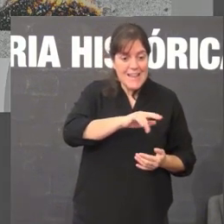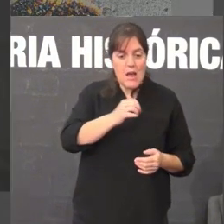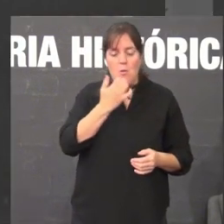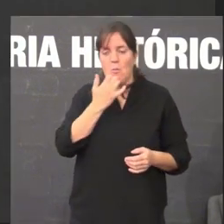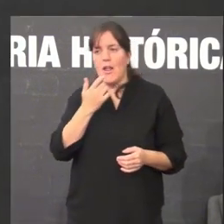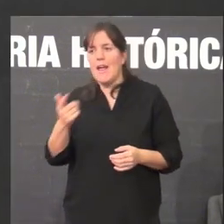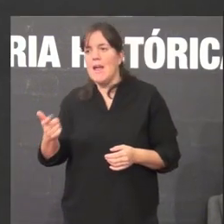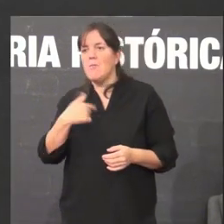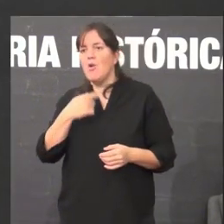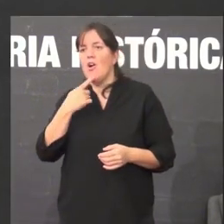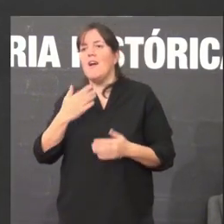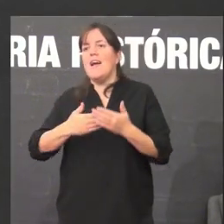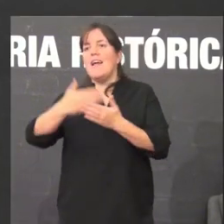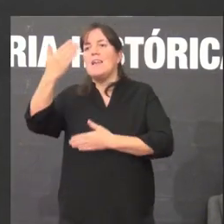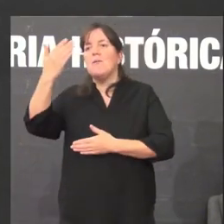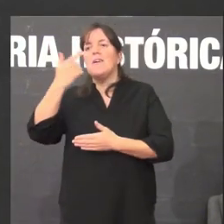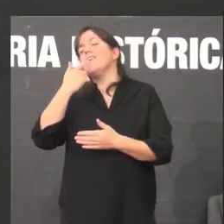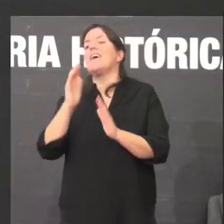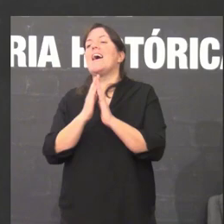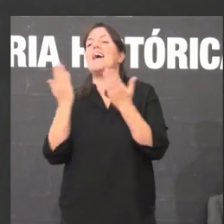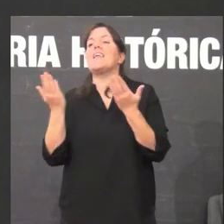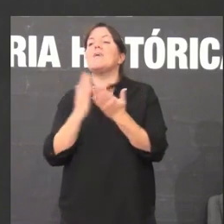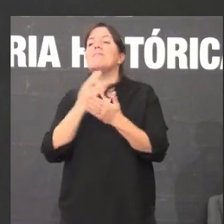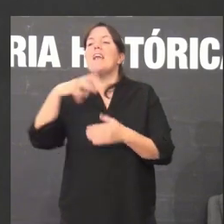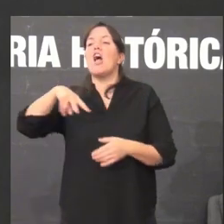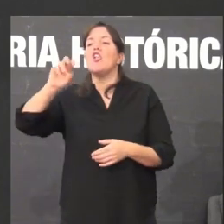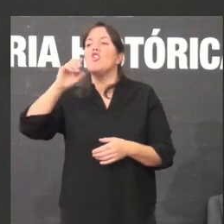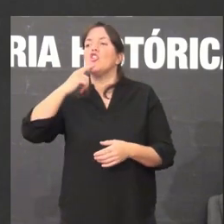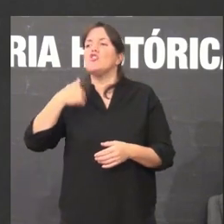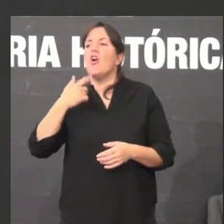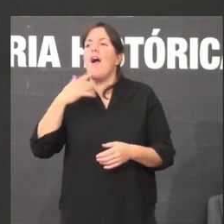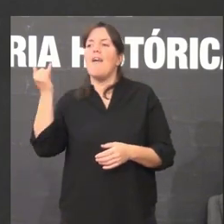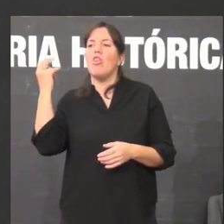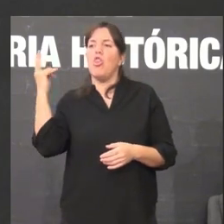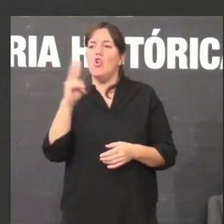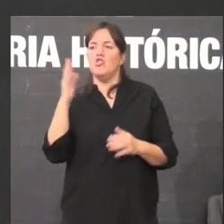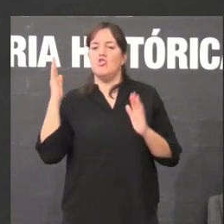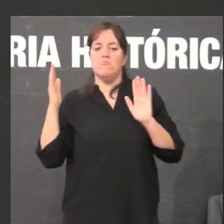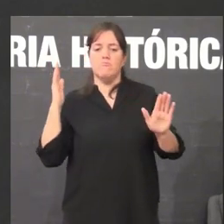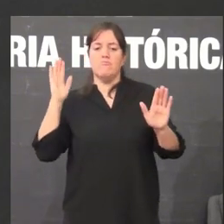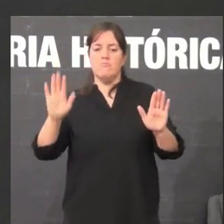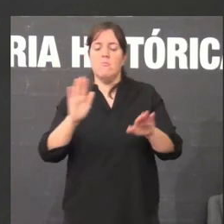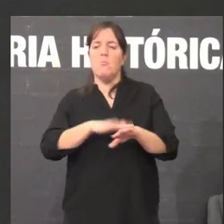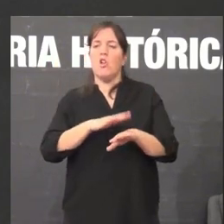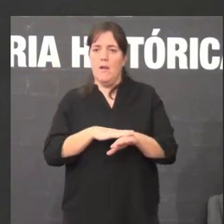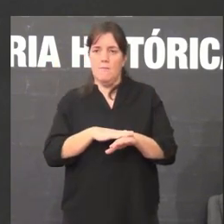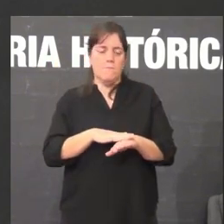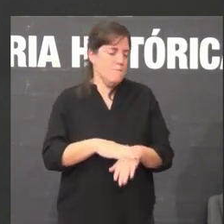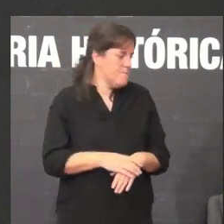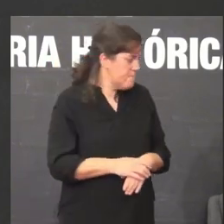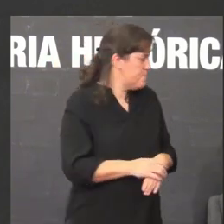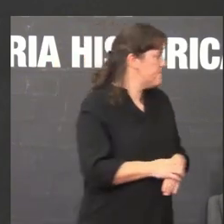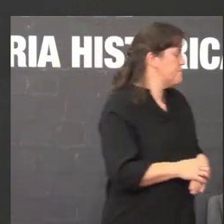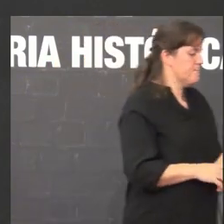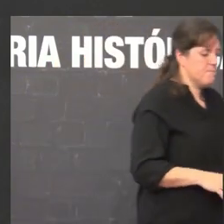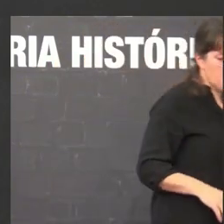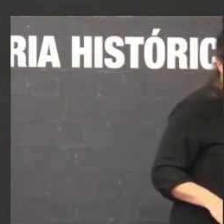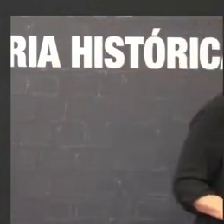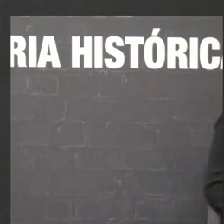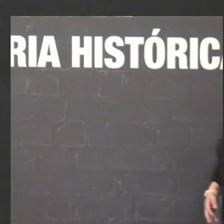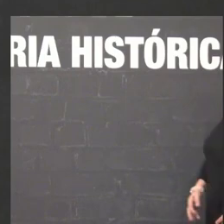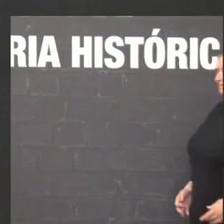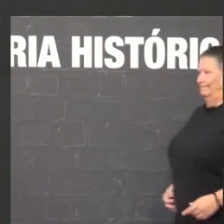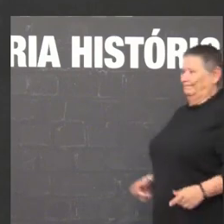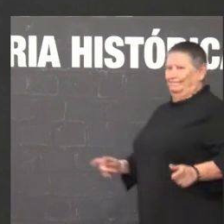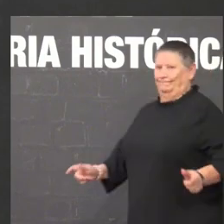a revista Nos. Por que trauxen dous exemplares da revista Nos? Eu coloquei o revés mas tamén